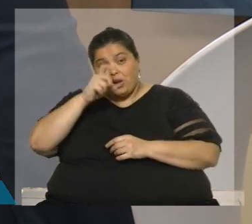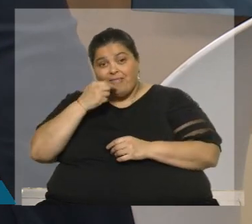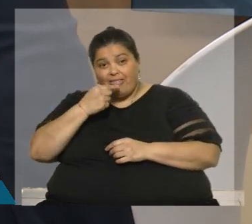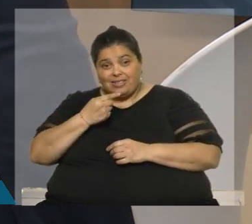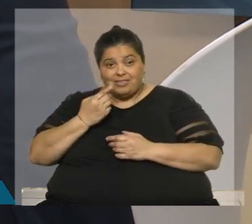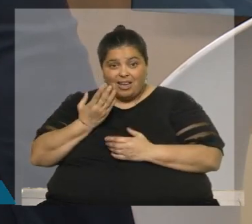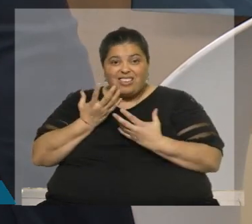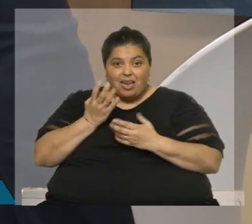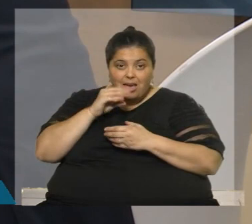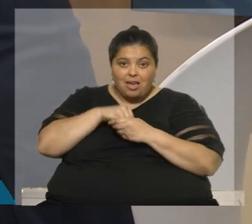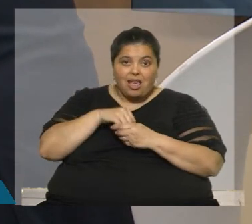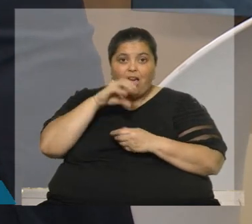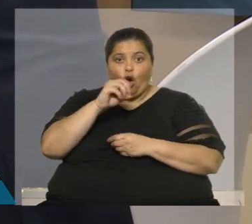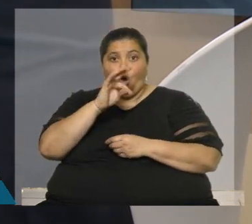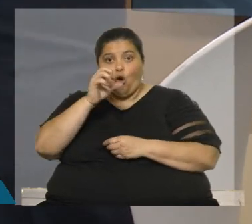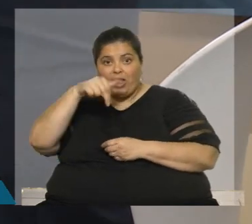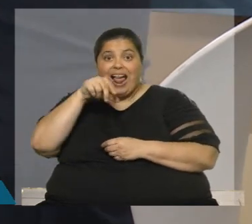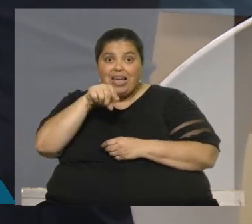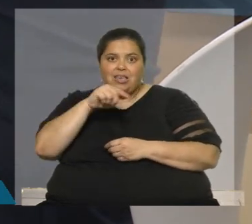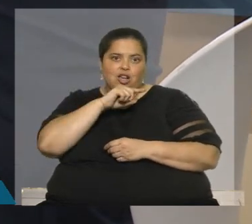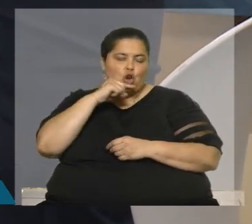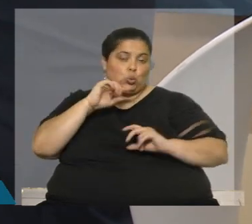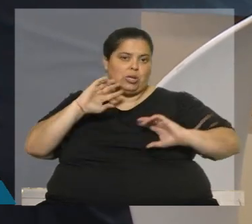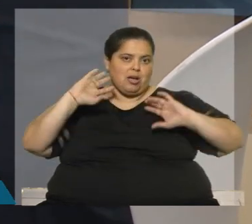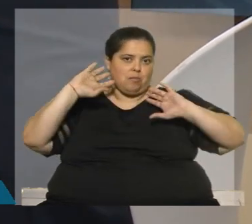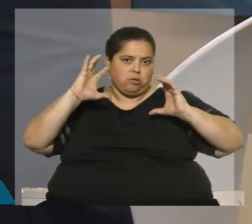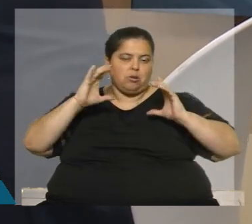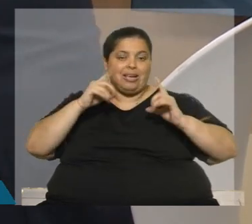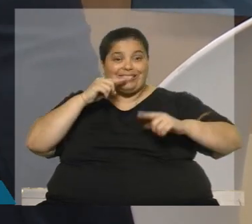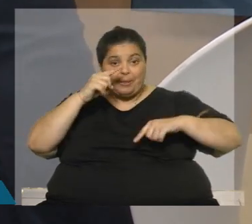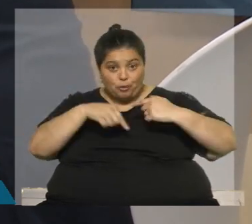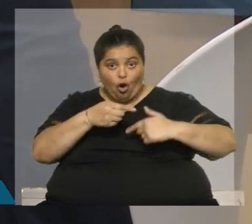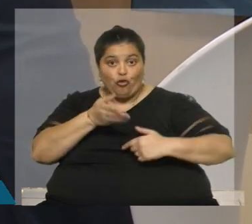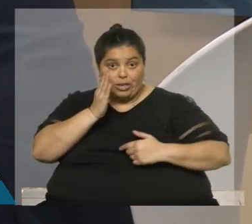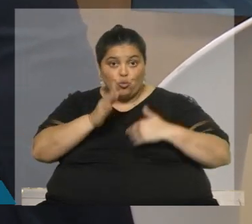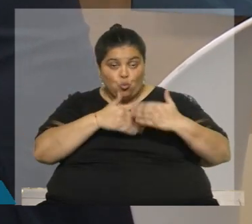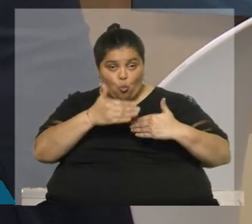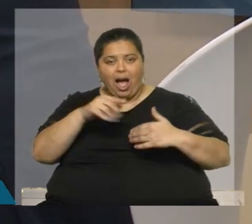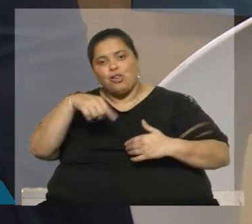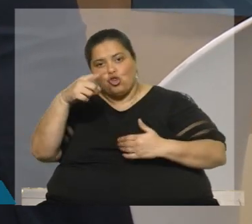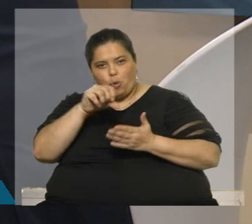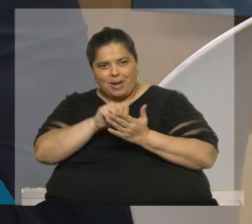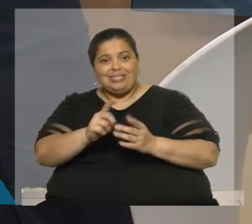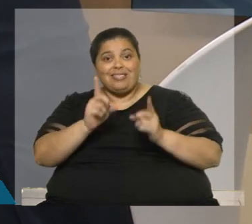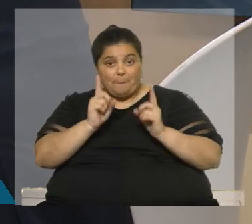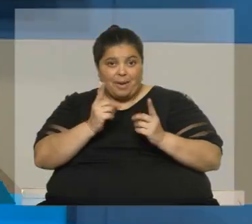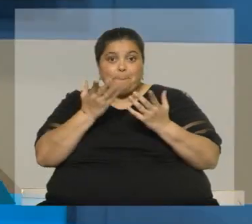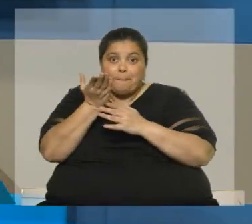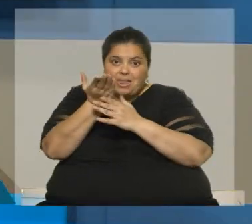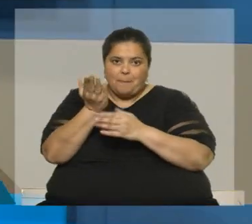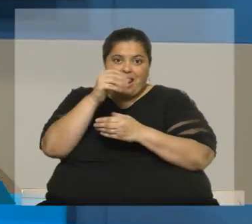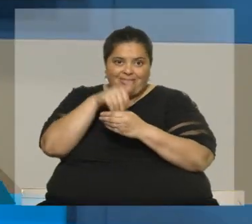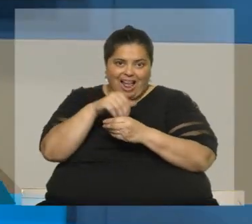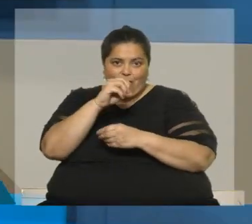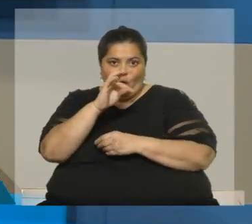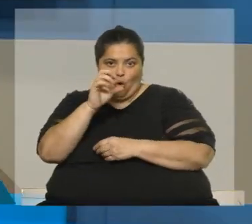de la OTAN, ahí es que Rusia va a seguir ese proceso. Hay otros países también que habían pedido para entrar y los estaban dejando. Bueno, no era